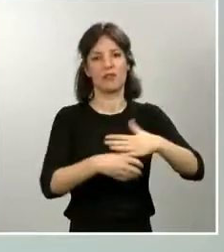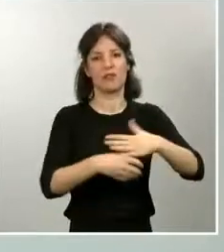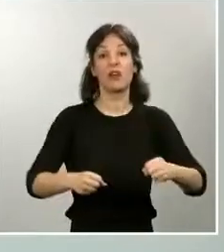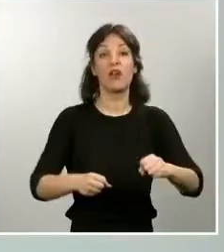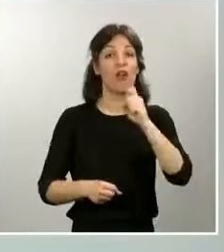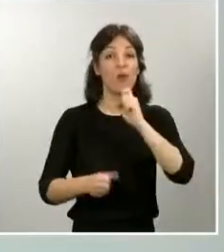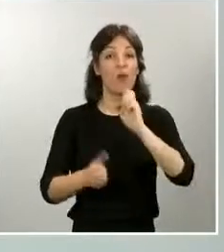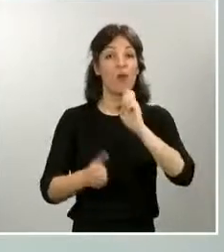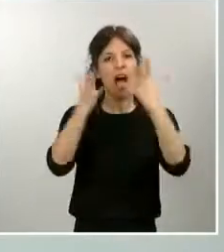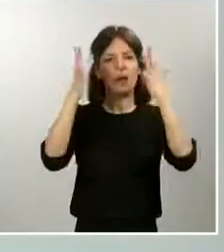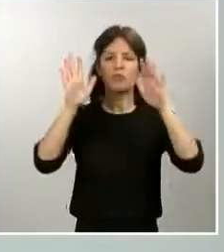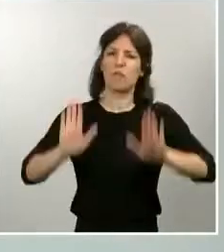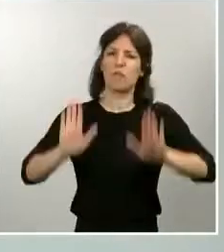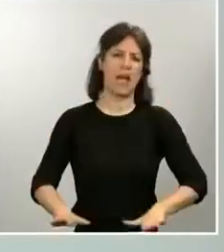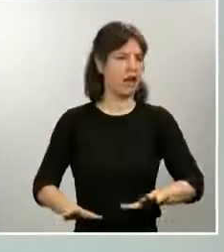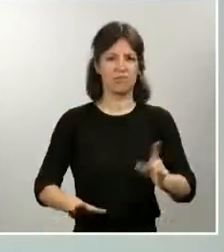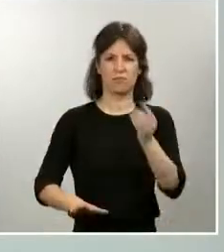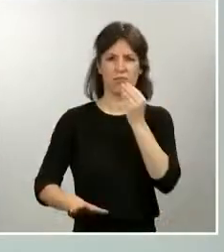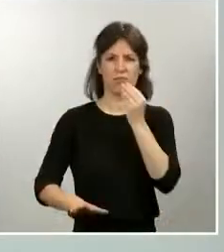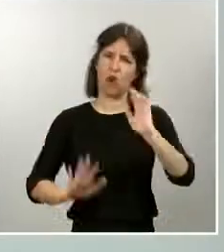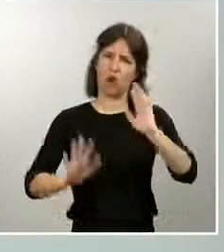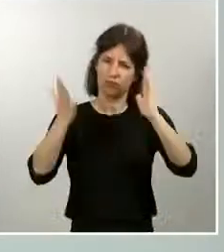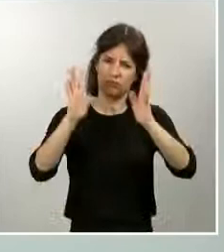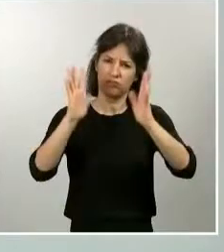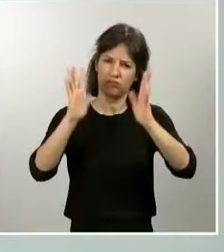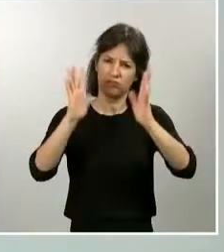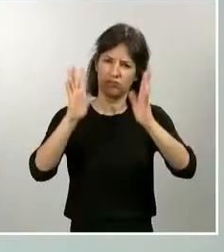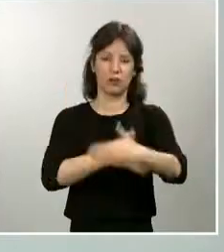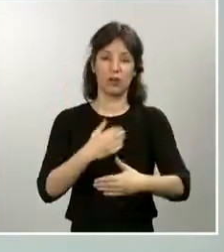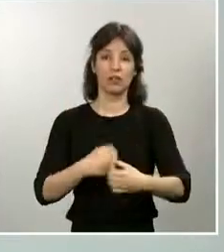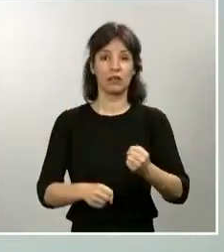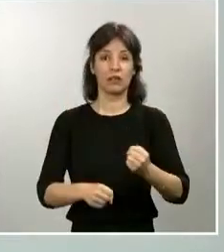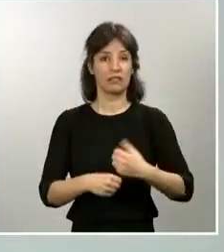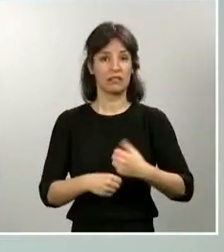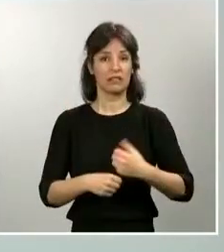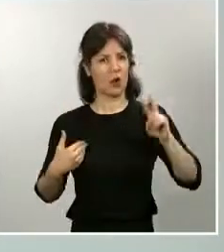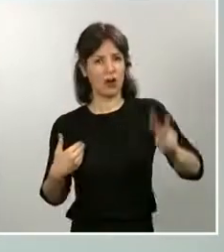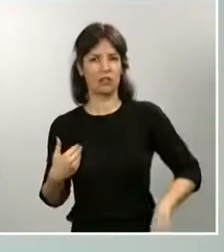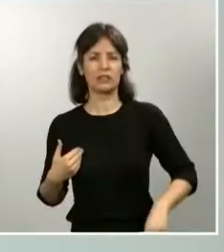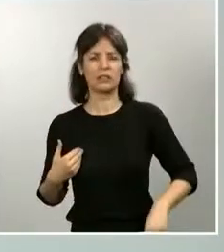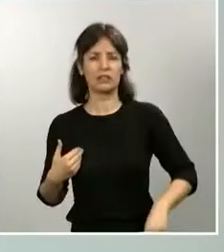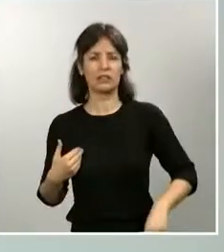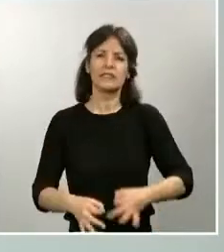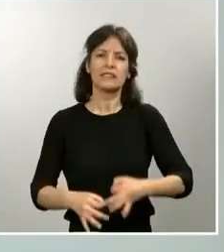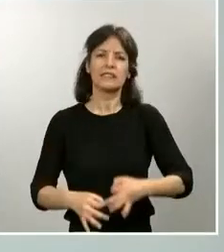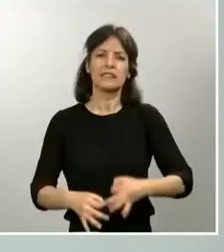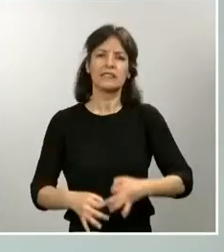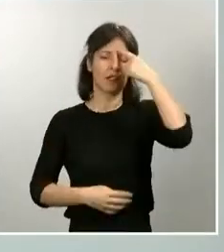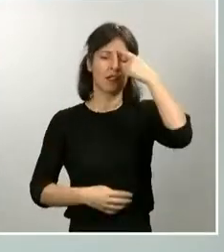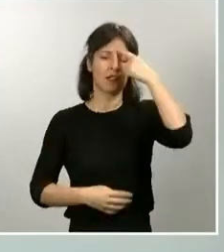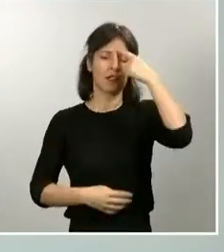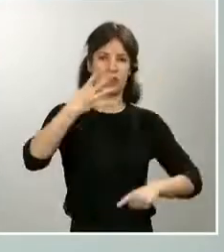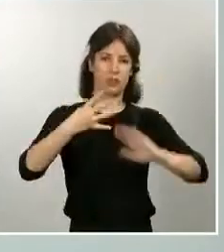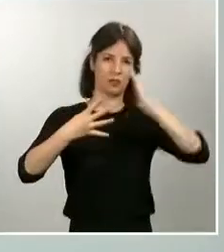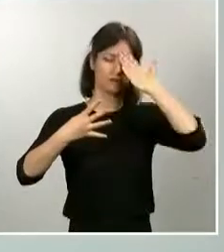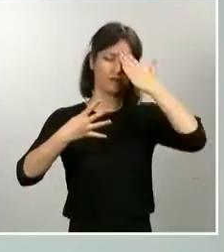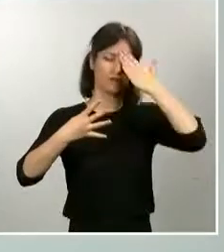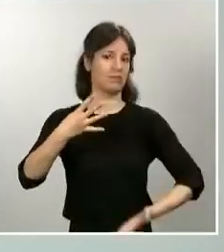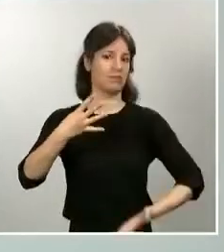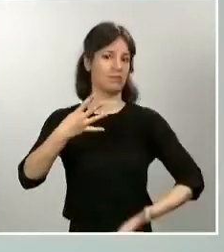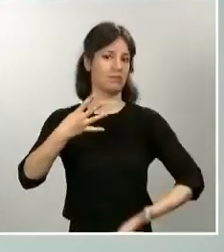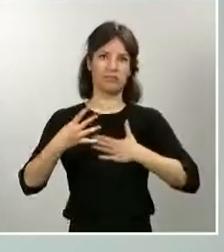cesar. Es nuestro trabajo y siempre lo realizaremos bajo los cuatro principios que son nuestro ADN,